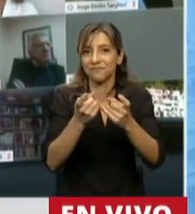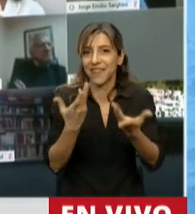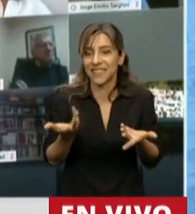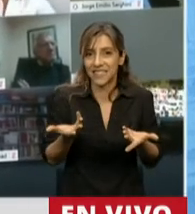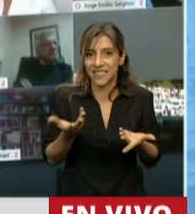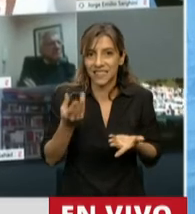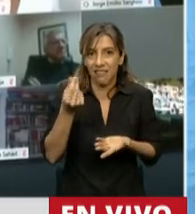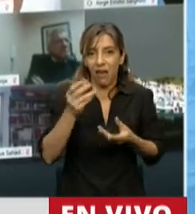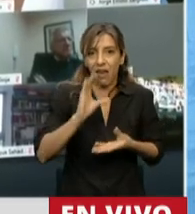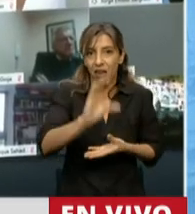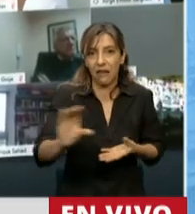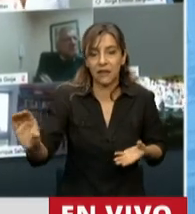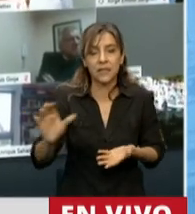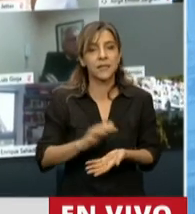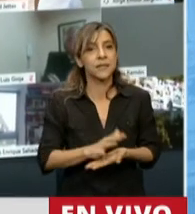Nación, Nicolás Trota,